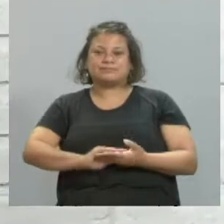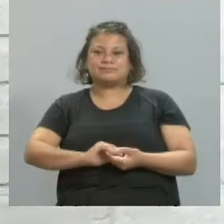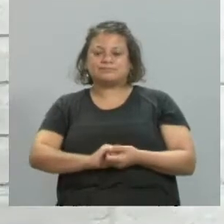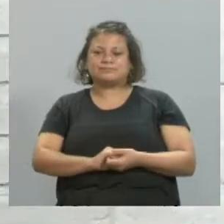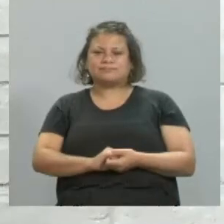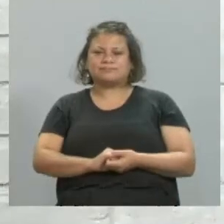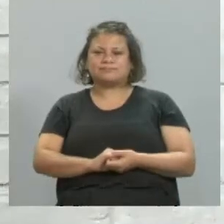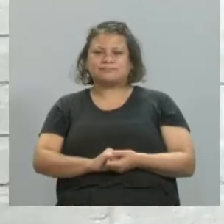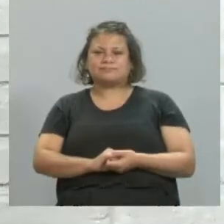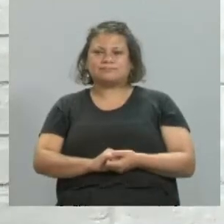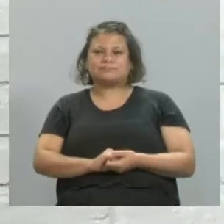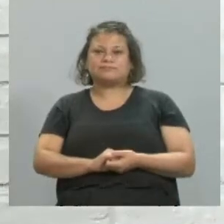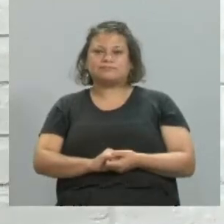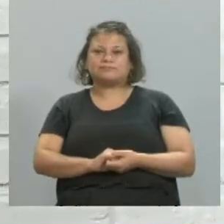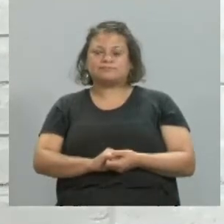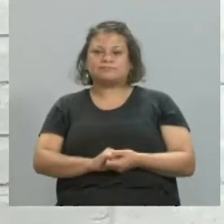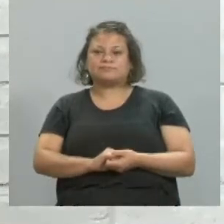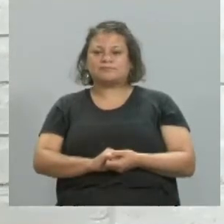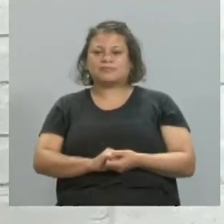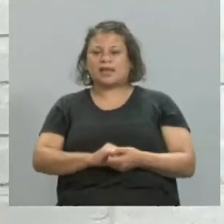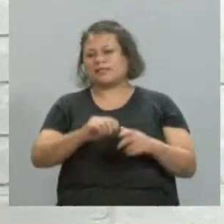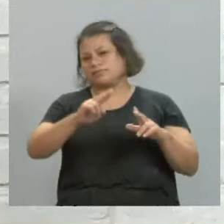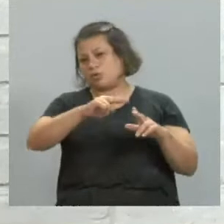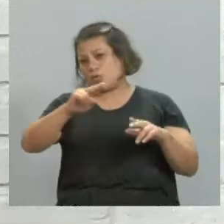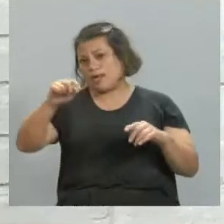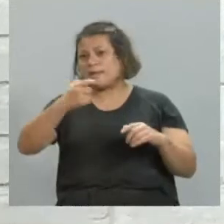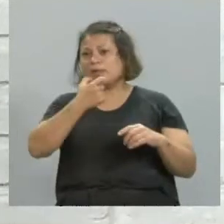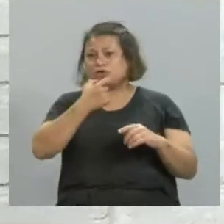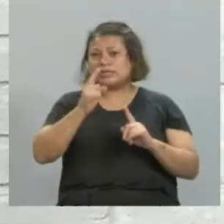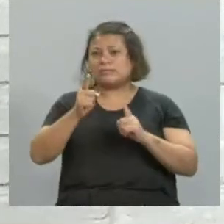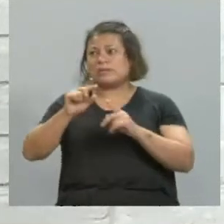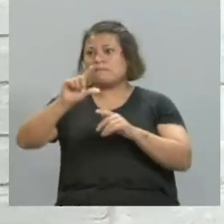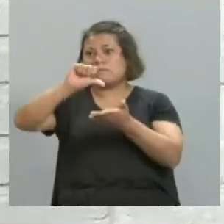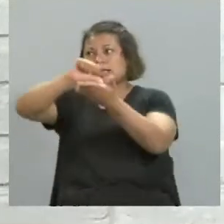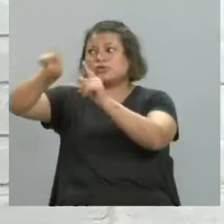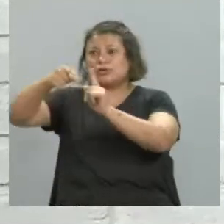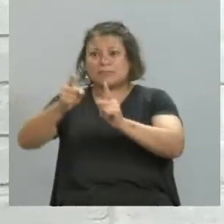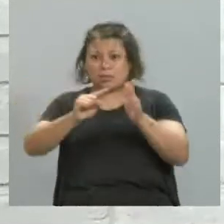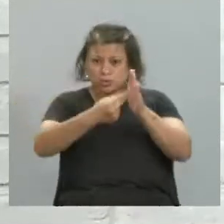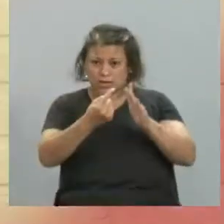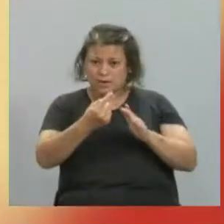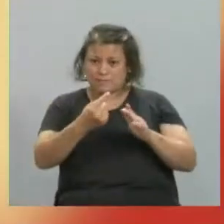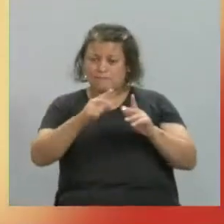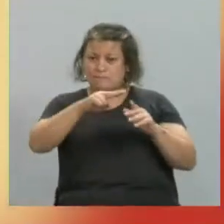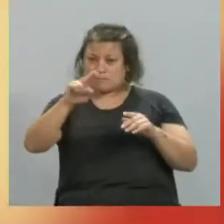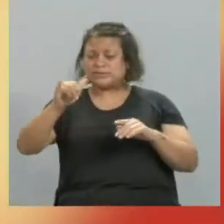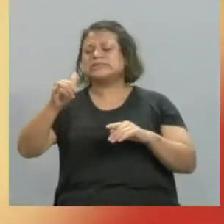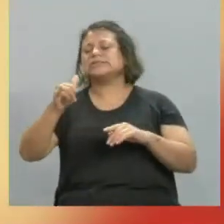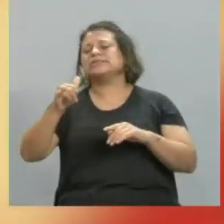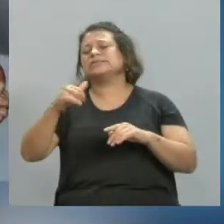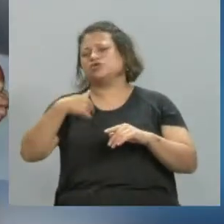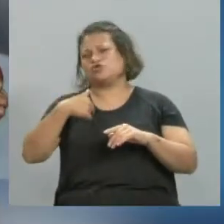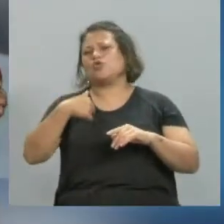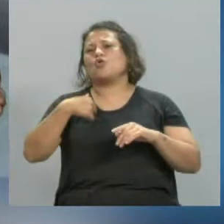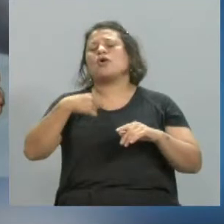exposiciones de tus obras acá en Mendoza, y en otros países, en Buenos Aires también, ¿puede ser? Sí, expuesto en Buenos Aires,